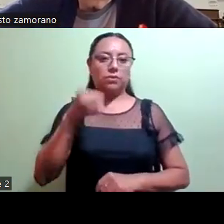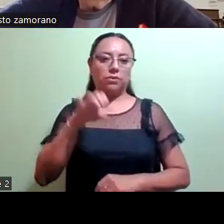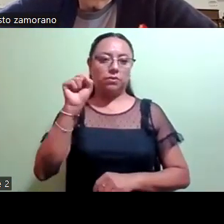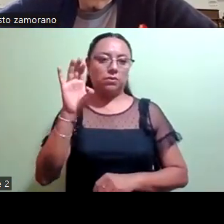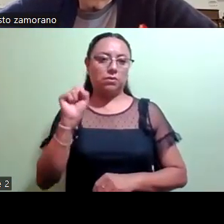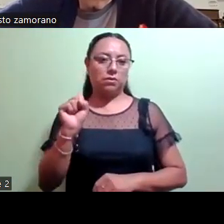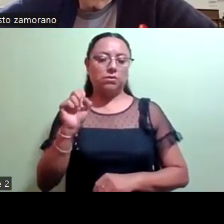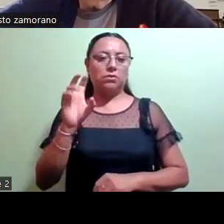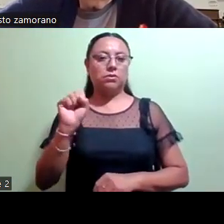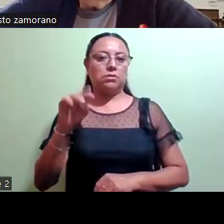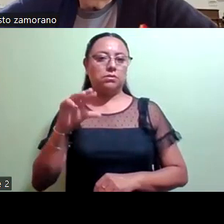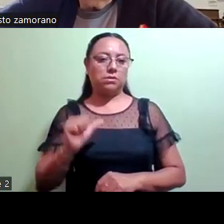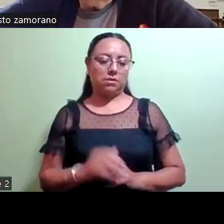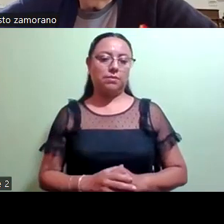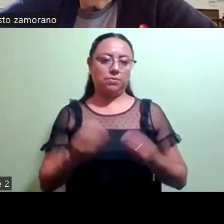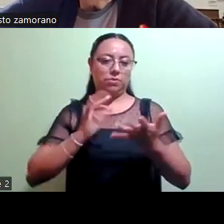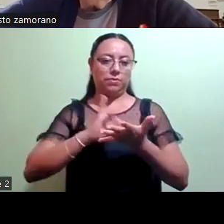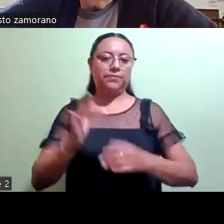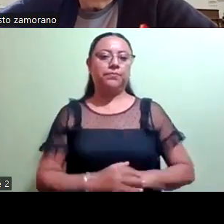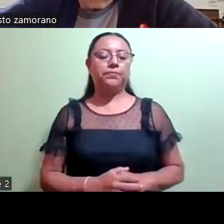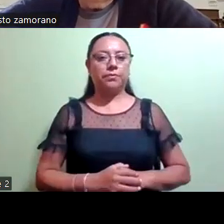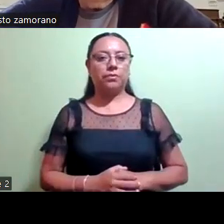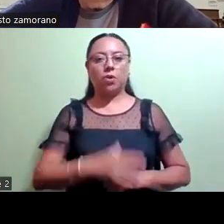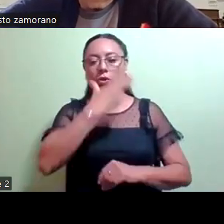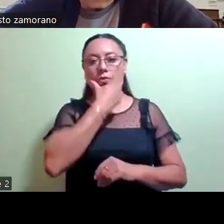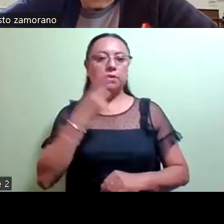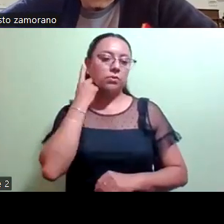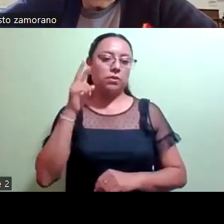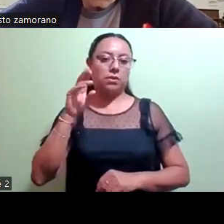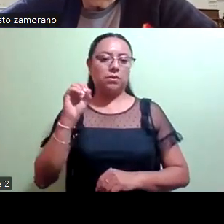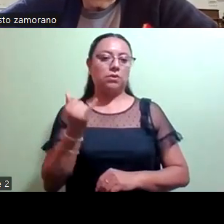Gracias. Gracias, diputado. Diputado Royfit Torres González.